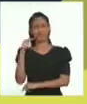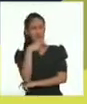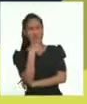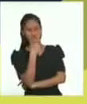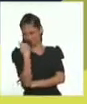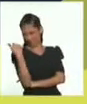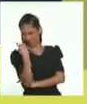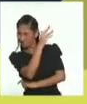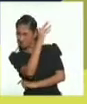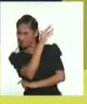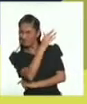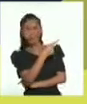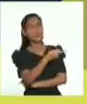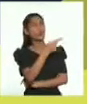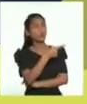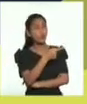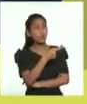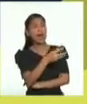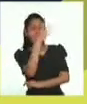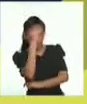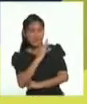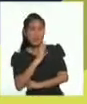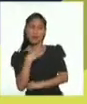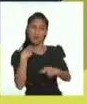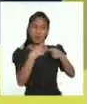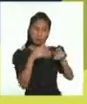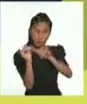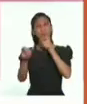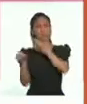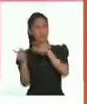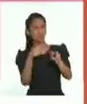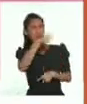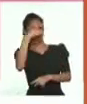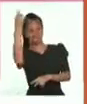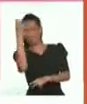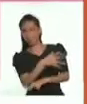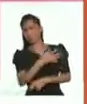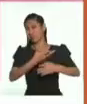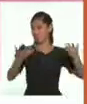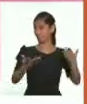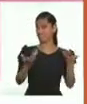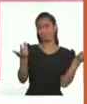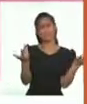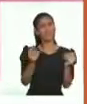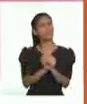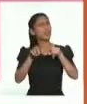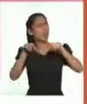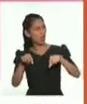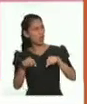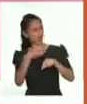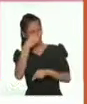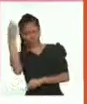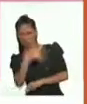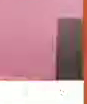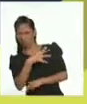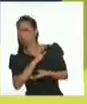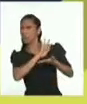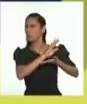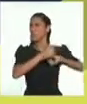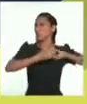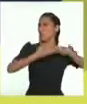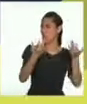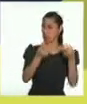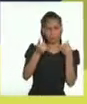tienda decide excluirlo y pedirle que no vuelva si no sabe hablar el español como lo hace él. Entonces, ¿qué tendríamos que hacer para evitar la discriminación?